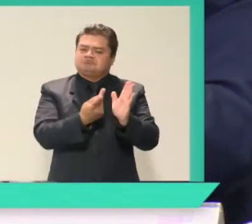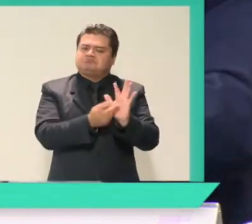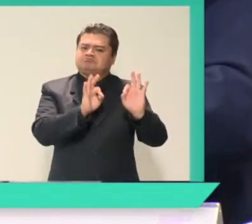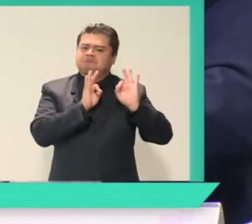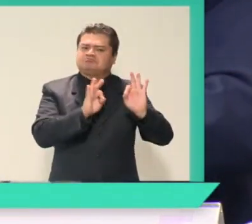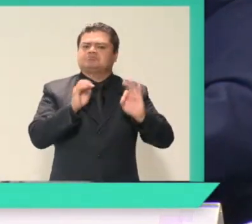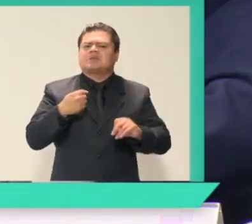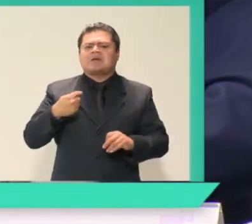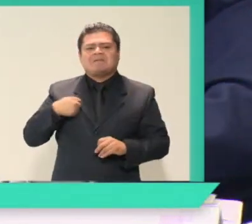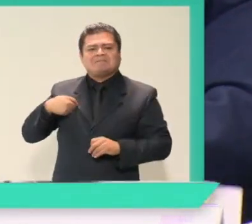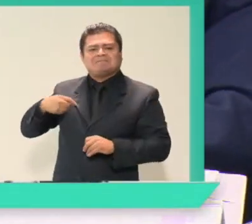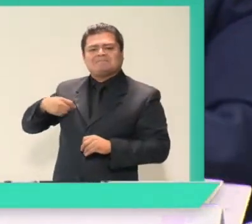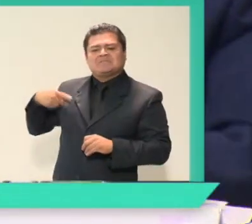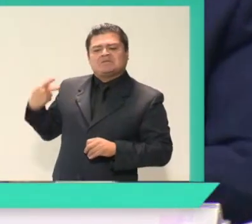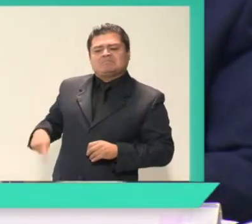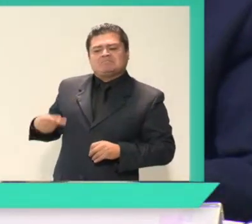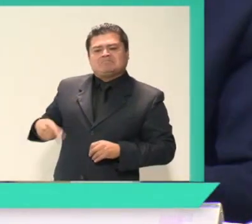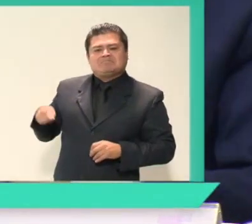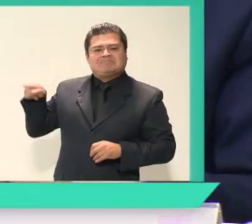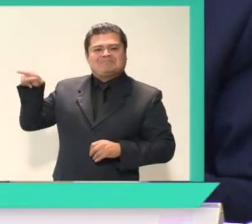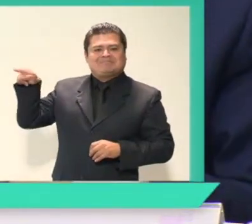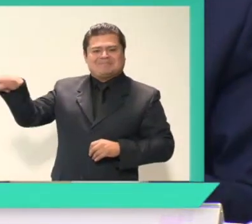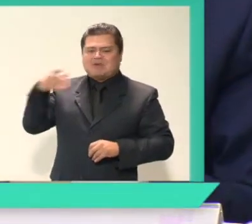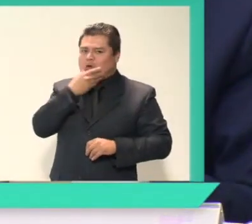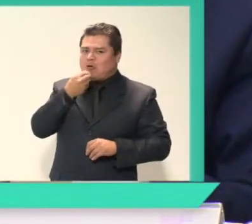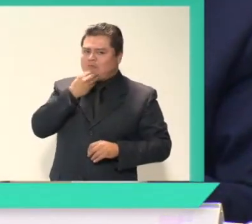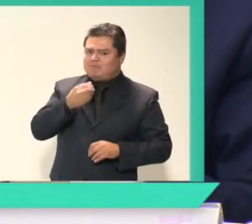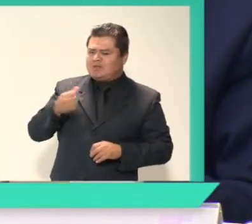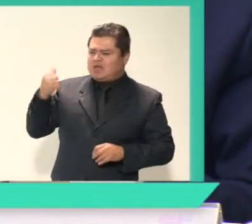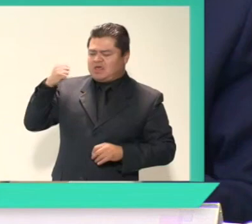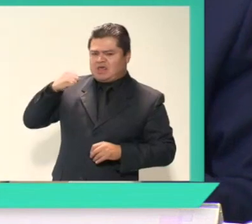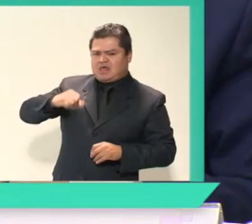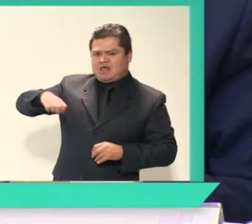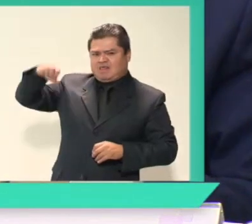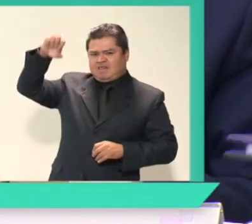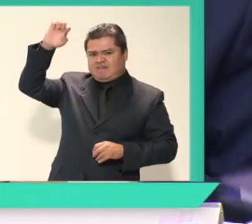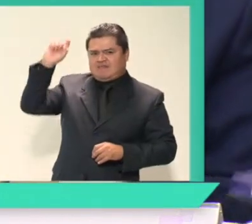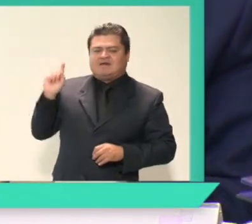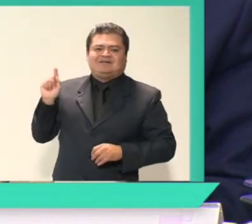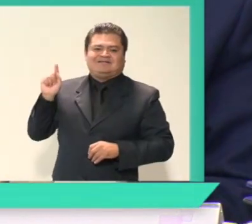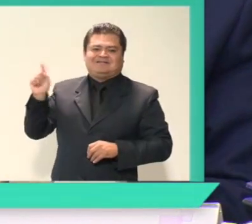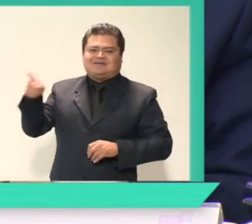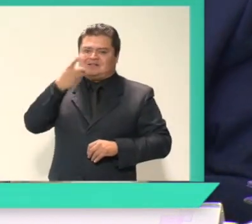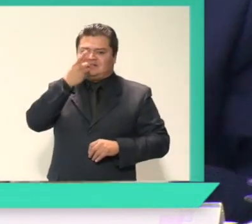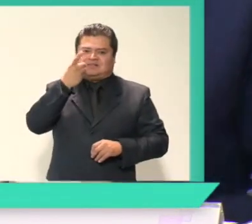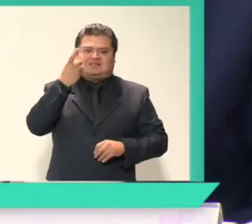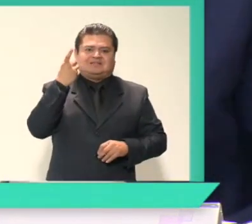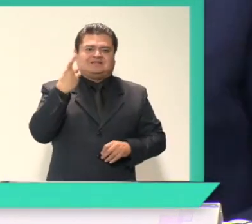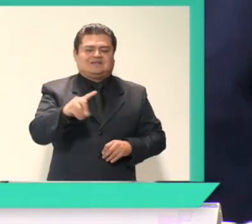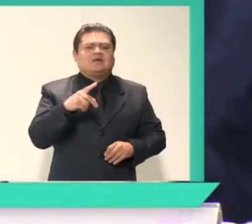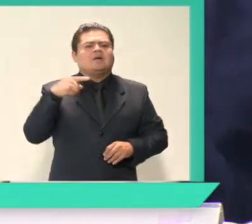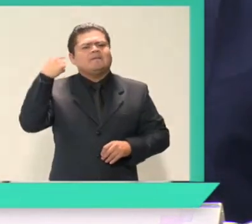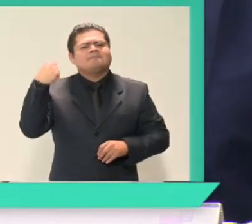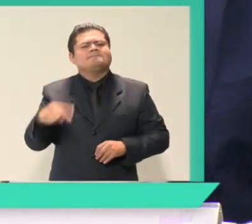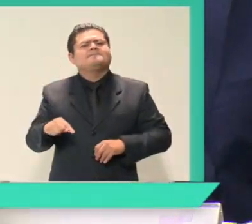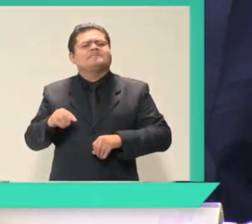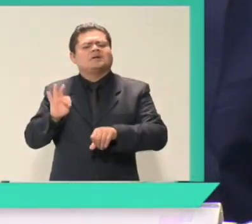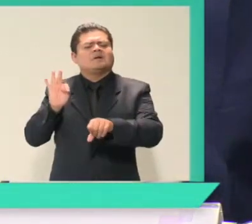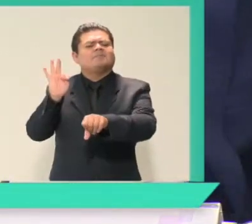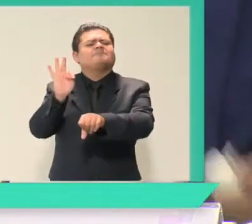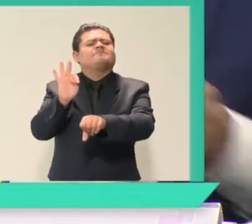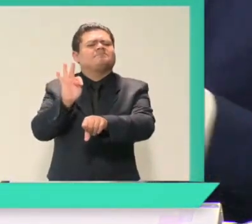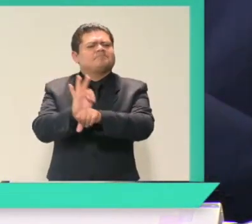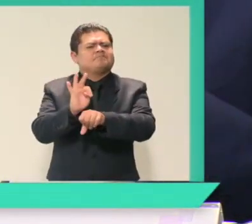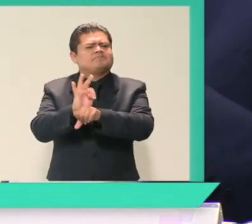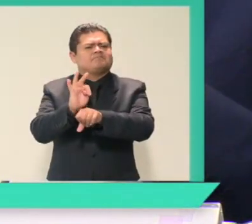Plan Nacional de Socialización del Derecho de Acceso a la Información, Plan DAI, y el rediseño de la Plataforma Nacional de Transparencia, esto durante los trabajos de la